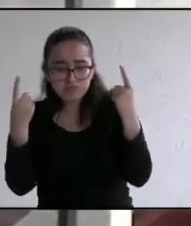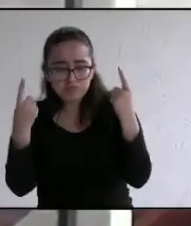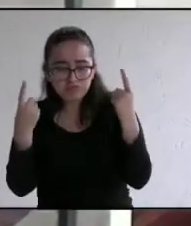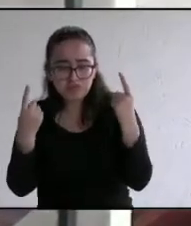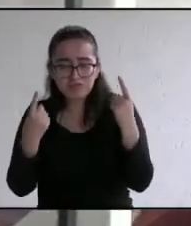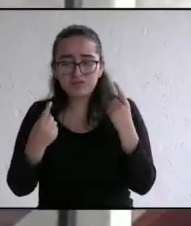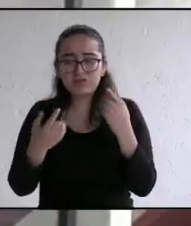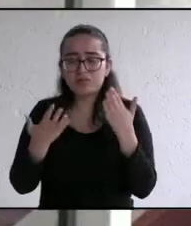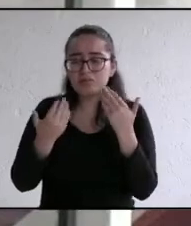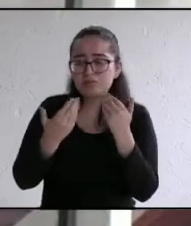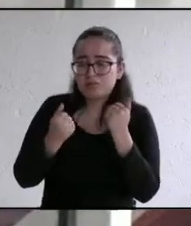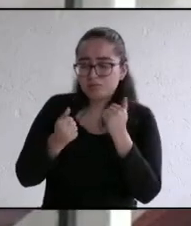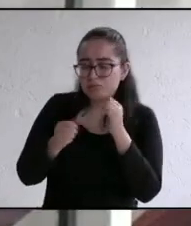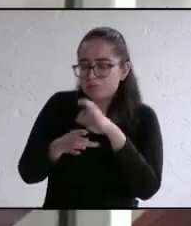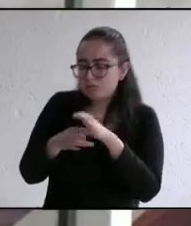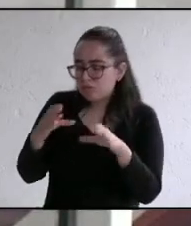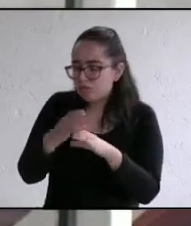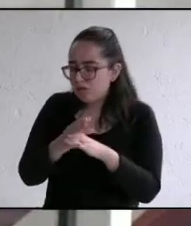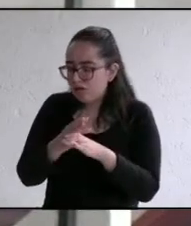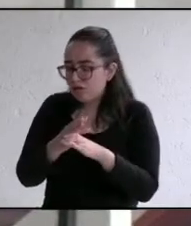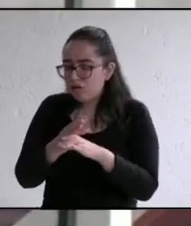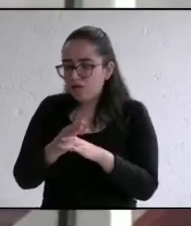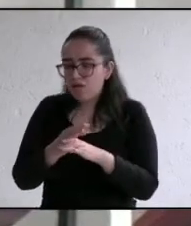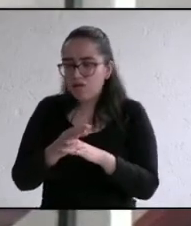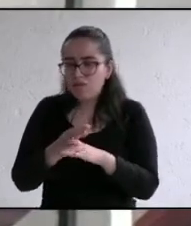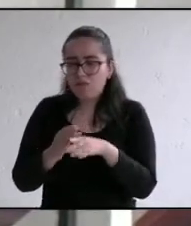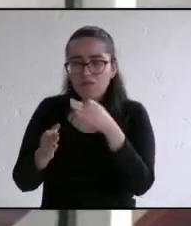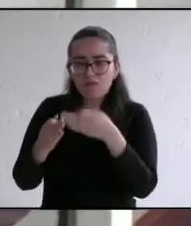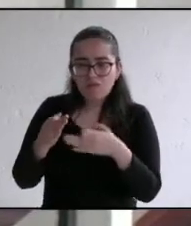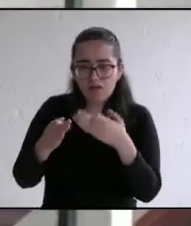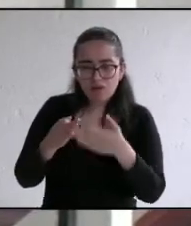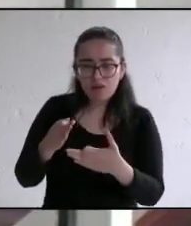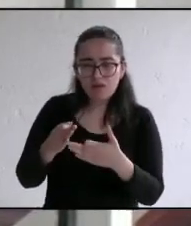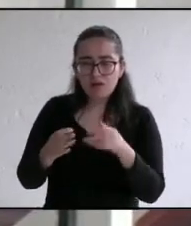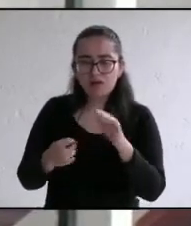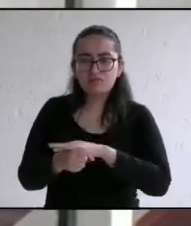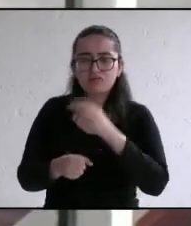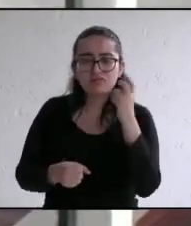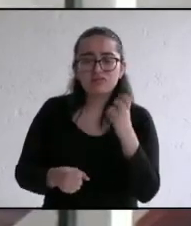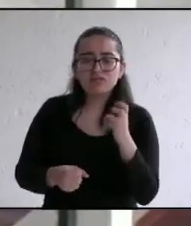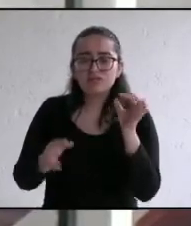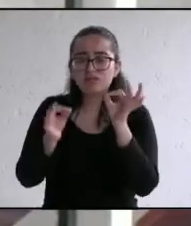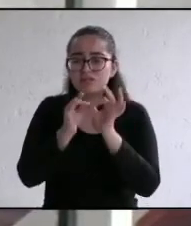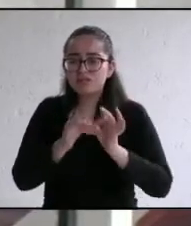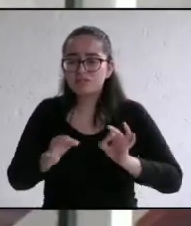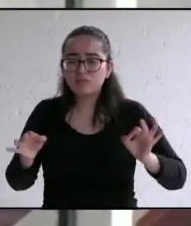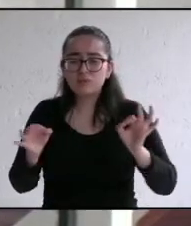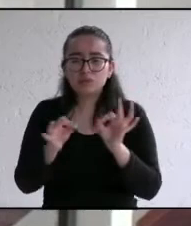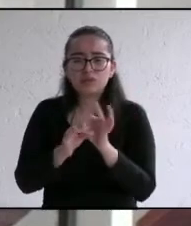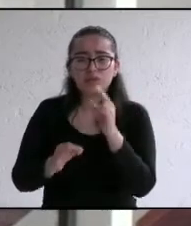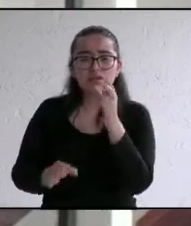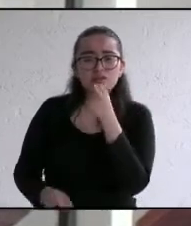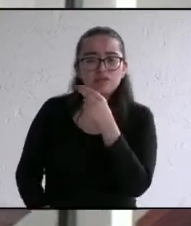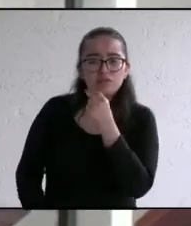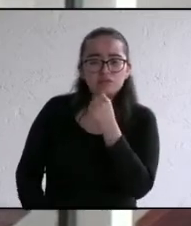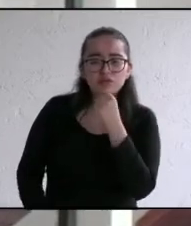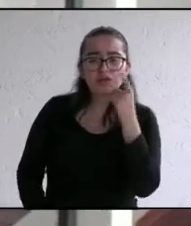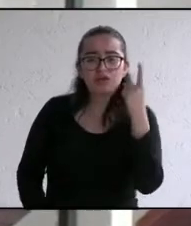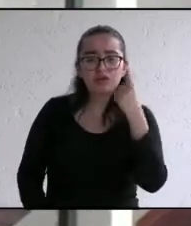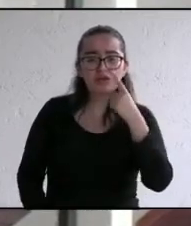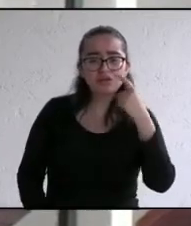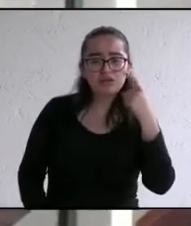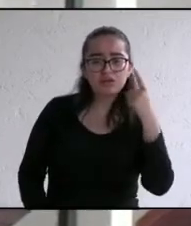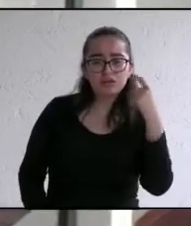cuentan con equipamiento ni entrenamiento continuo o actualización por eso es necesario ampliar nuestro cuerpo policial a 120 elementos